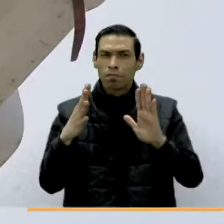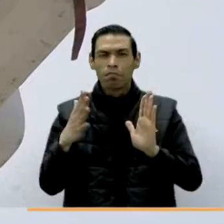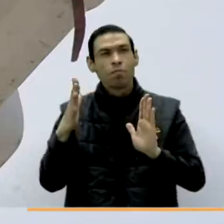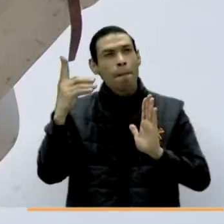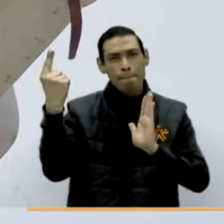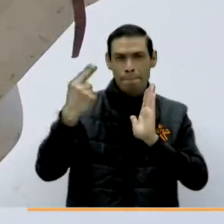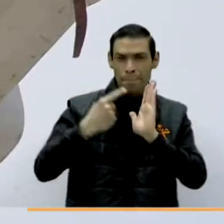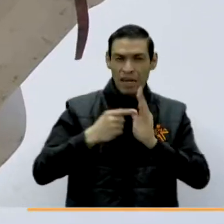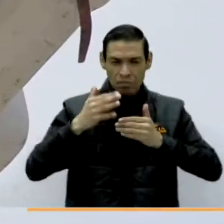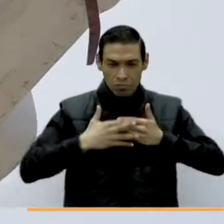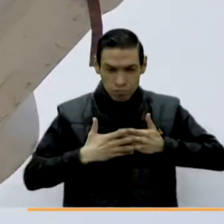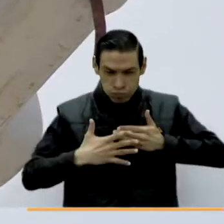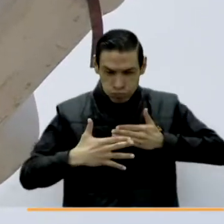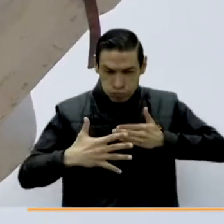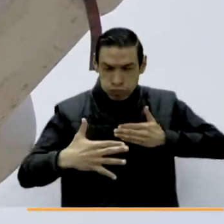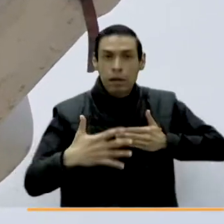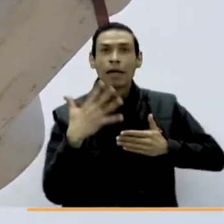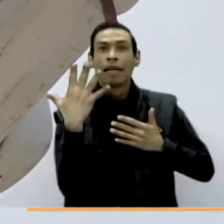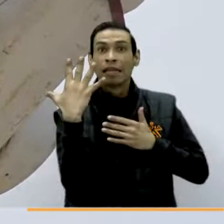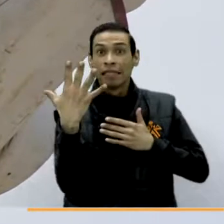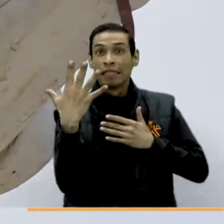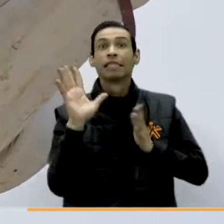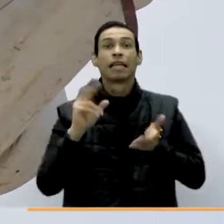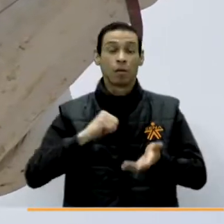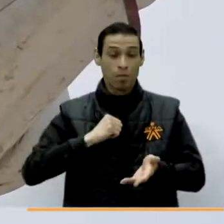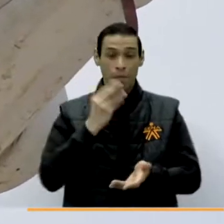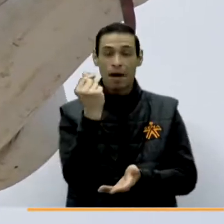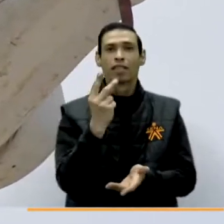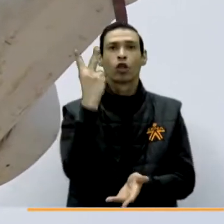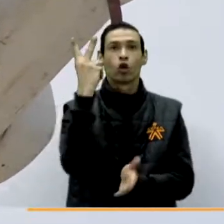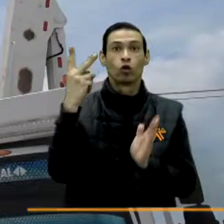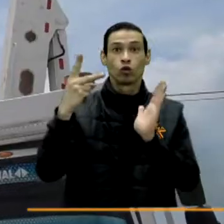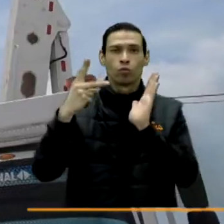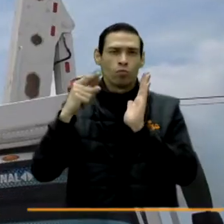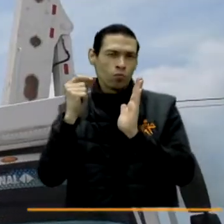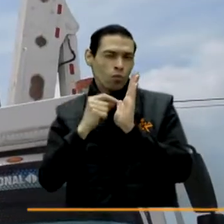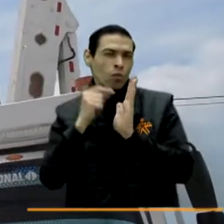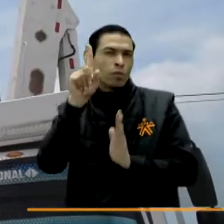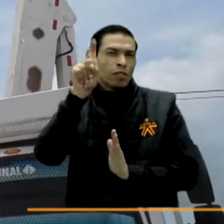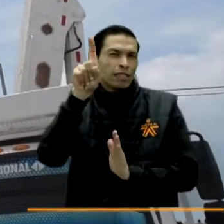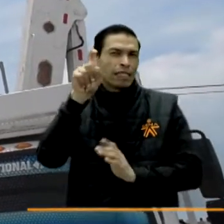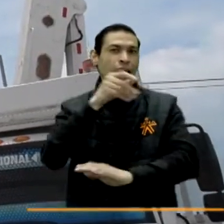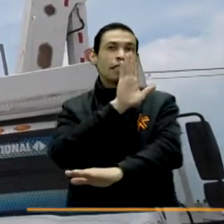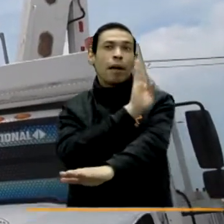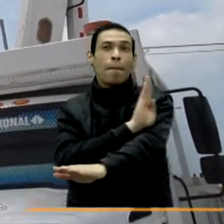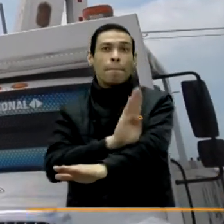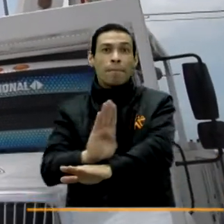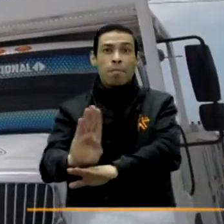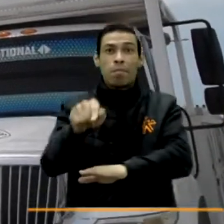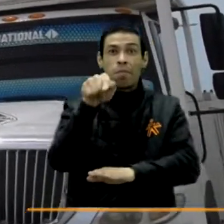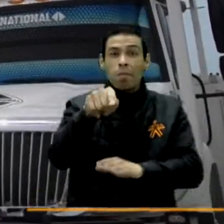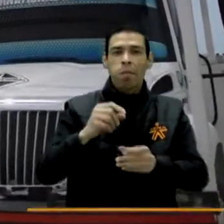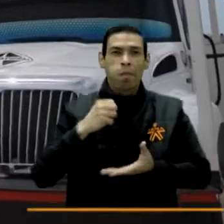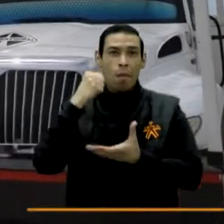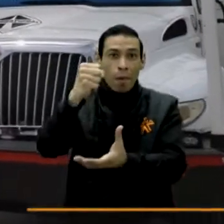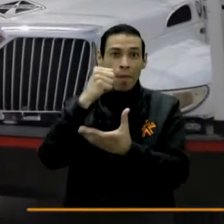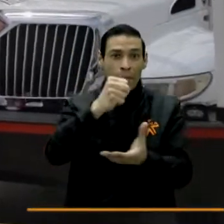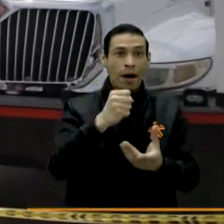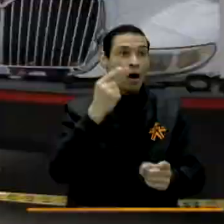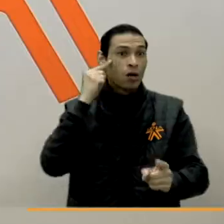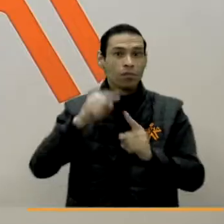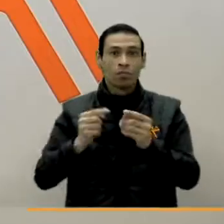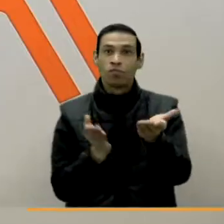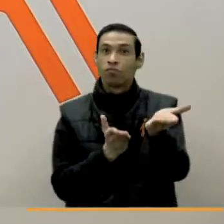empleos en los próximos cinco años, con 2.6 billones de pesos de inversión, que es lo que al final llevará a una mejora en la calidad del